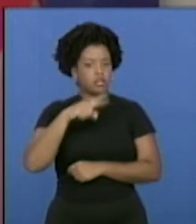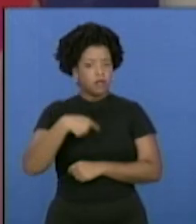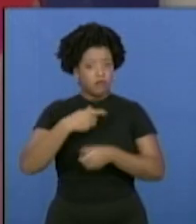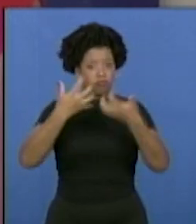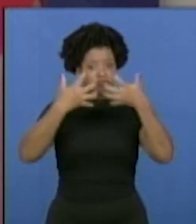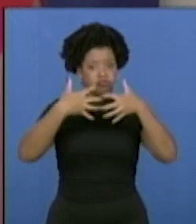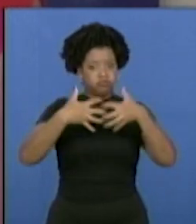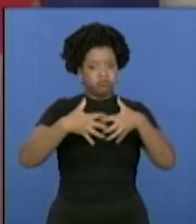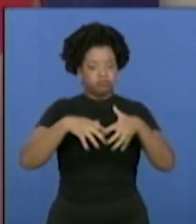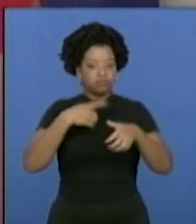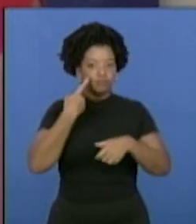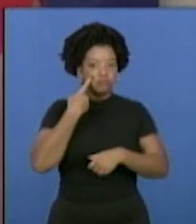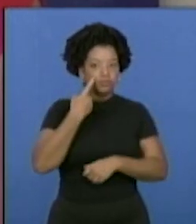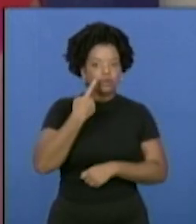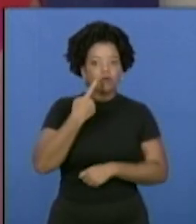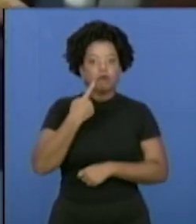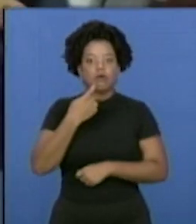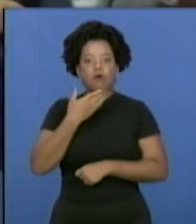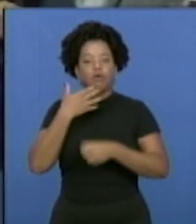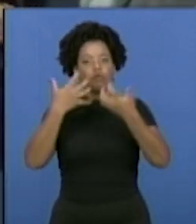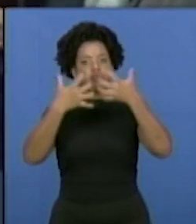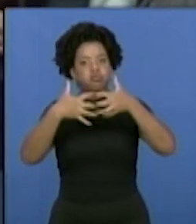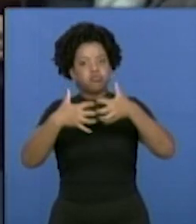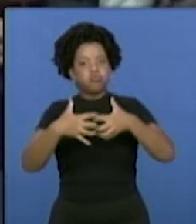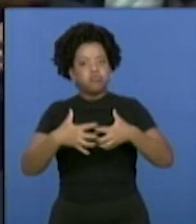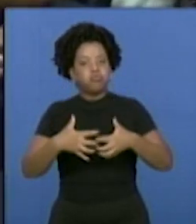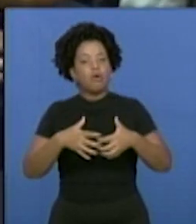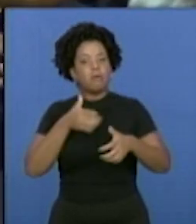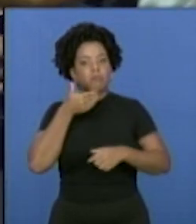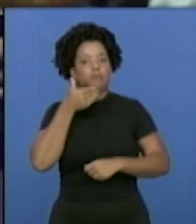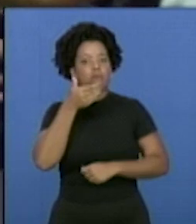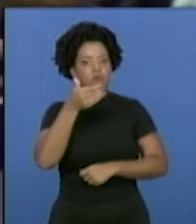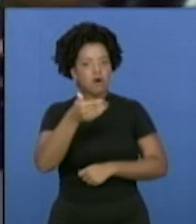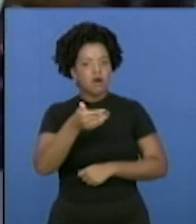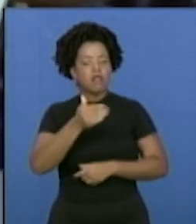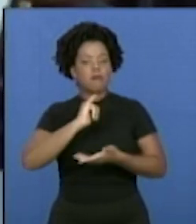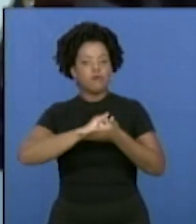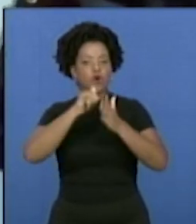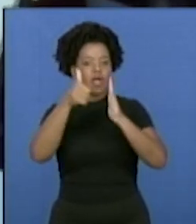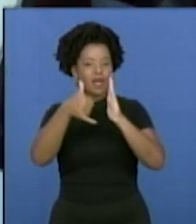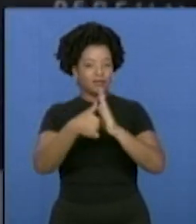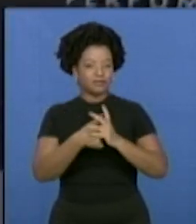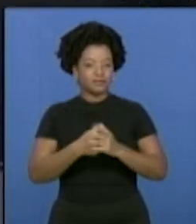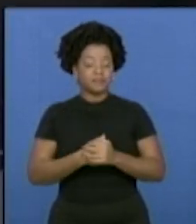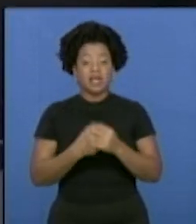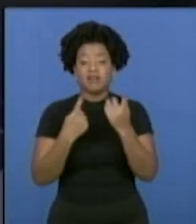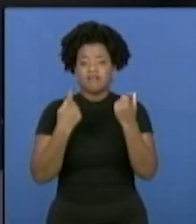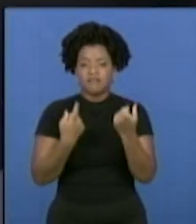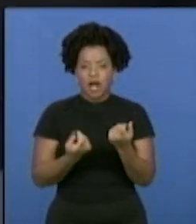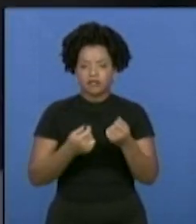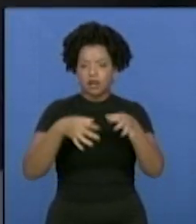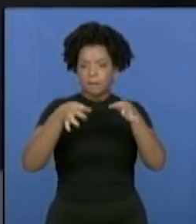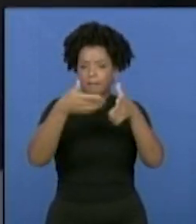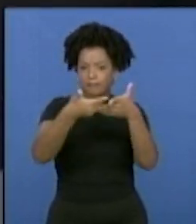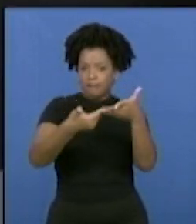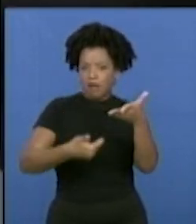resultado de los procesos inversionistas y de modernización tecnológica. Tenemos proyectado la firma de muchos documentos